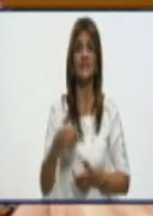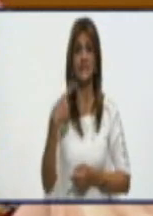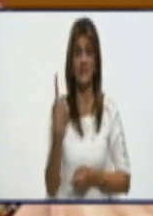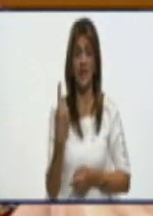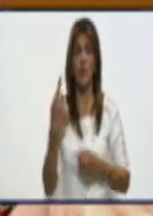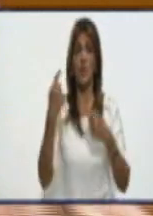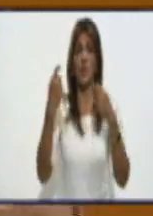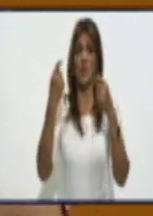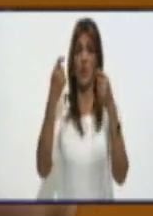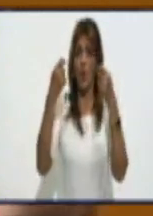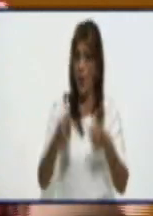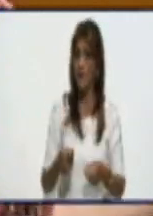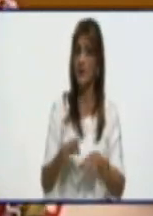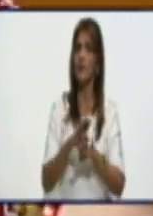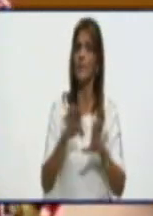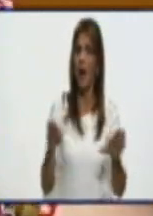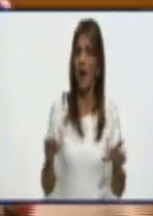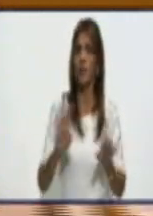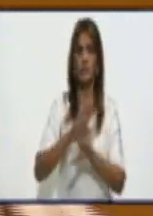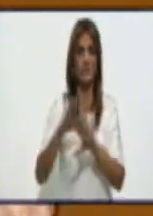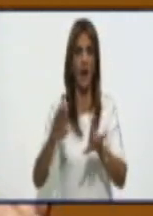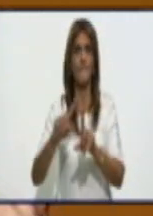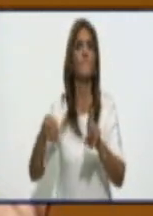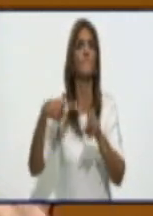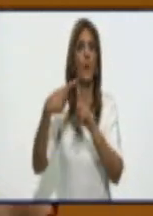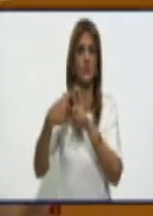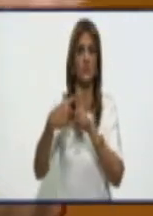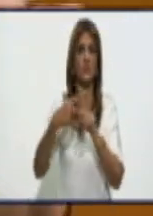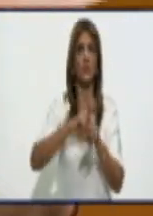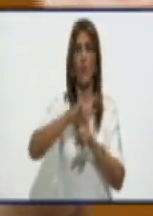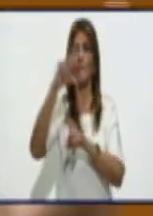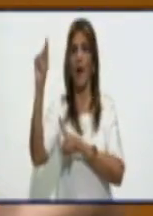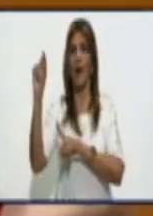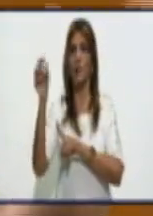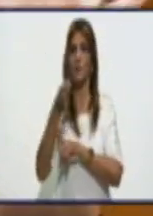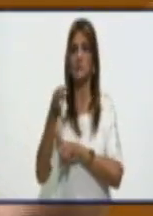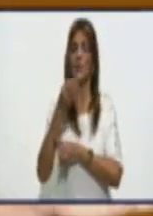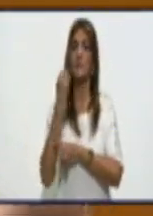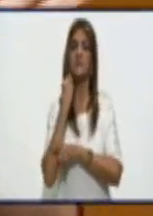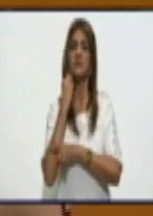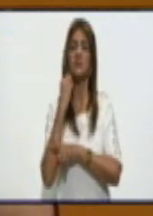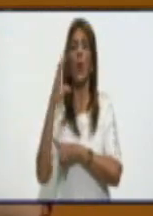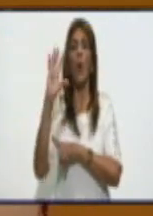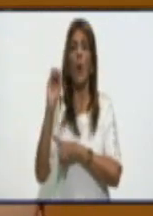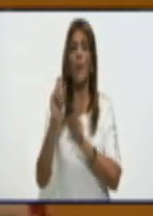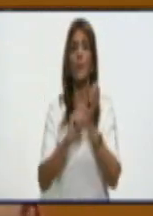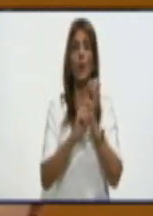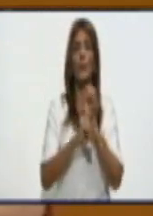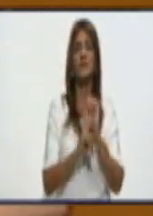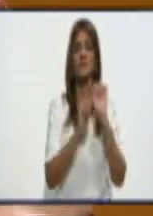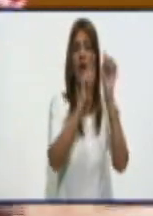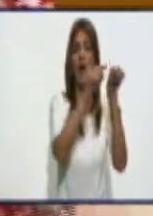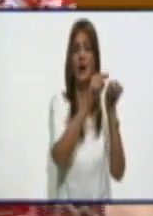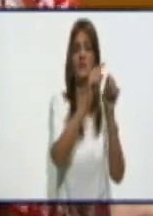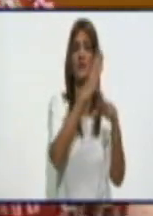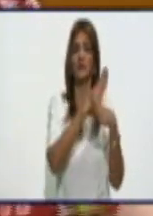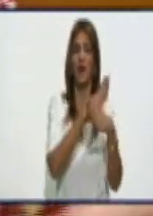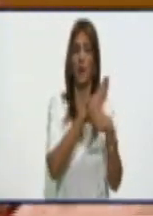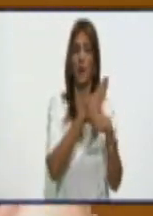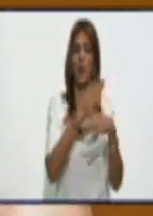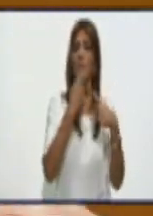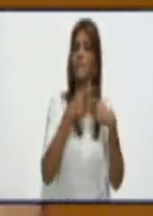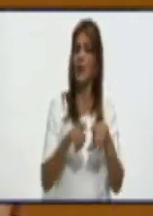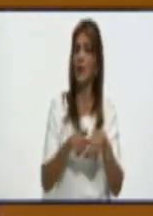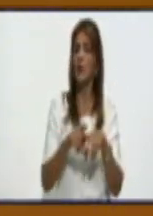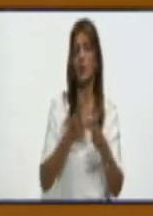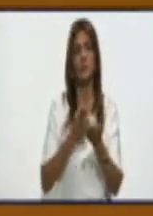de alto riesgo, va o para Manzanillo o para Santiago. Pero, o sea, ese caso, en este caso, seguimos la ruta normal del resto de